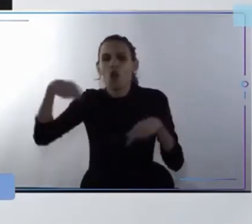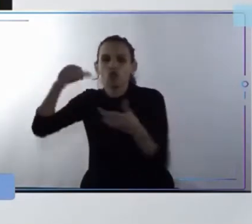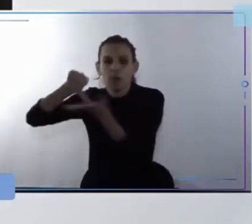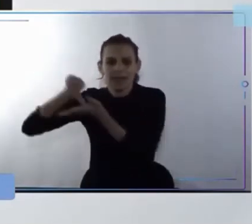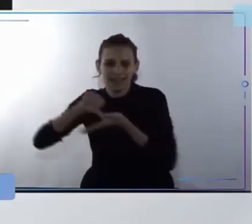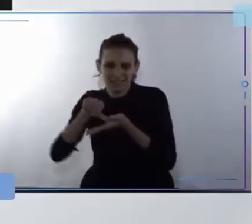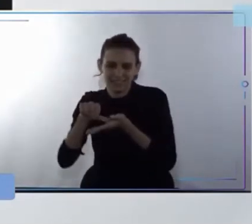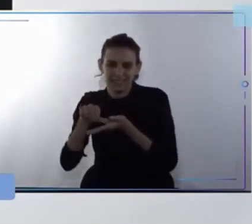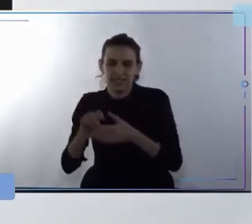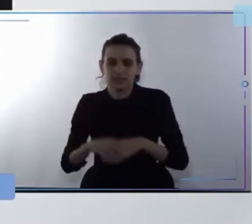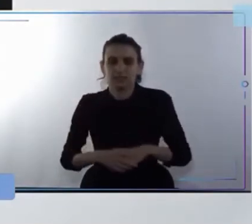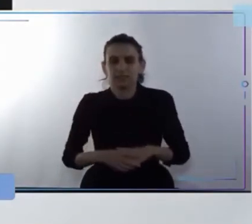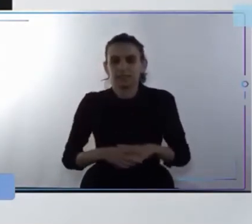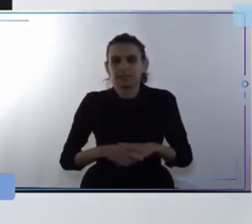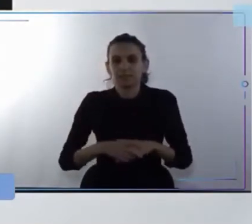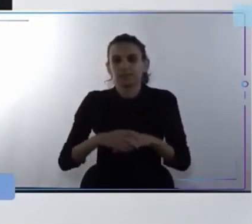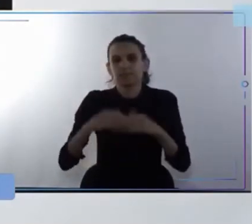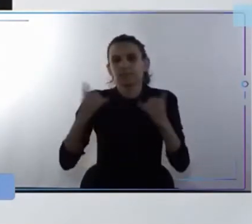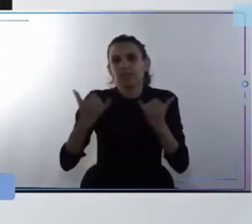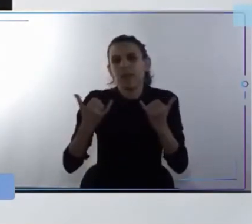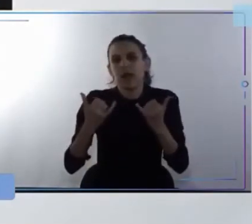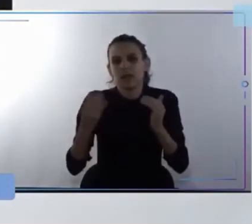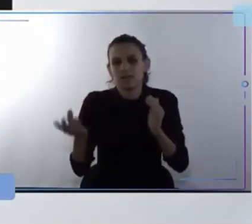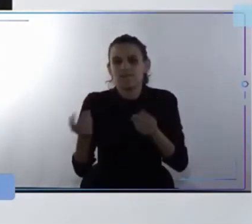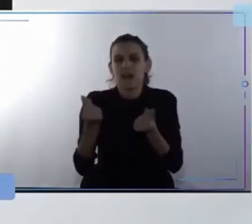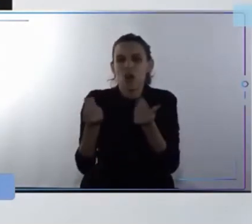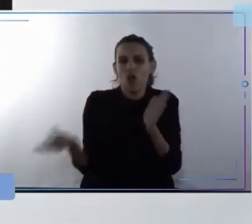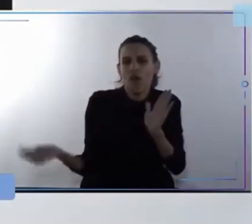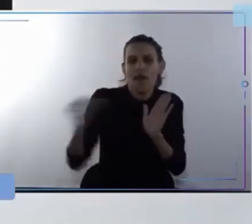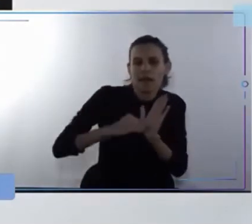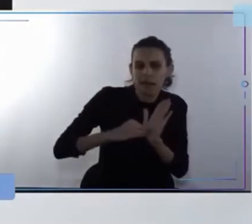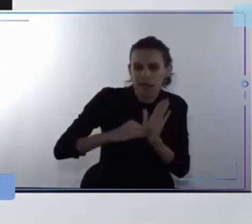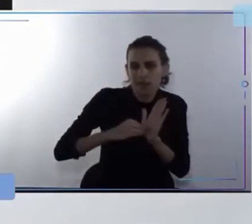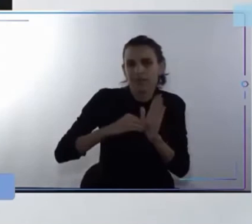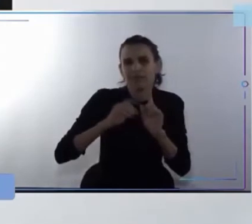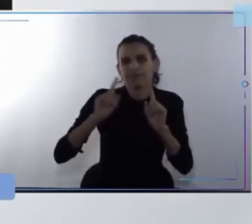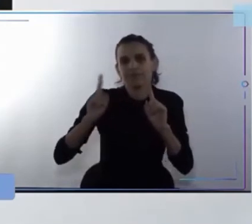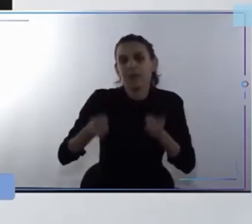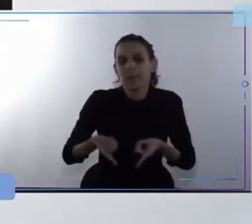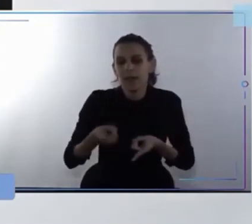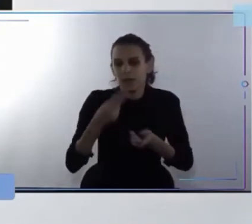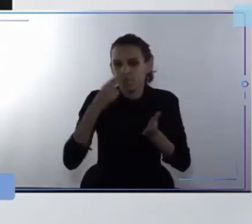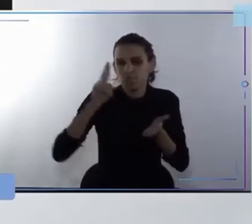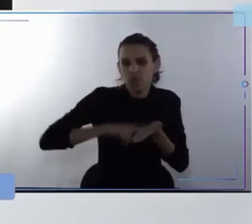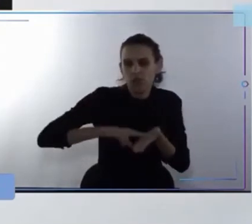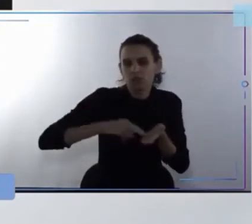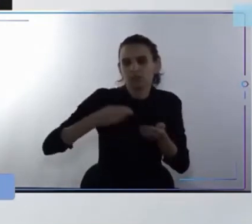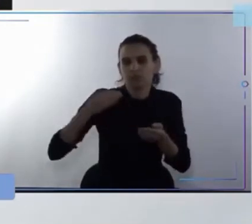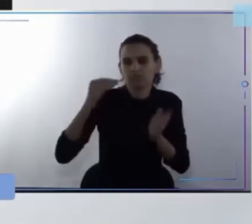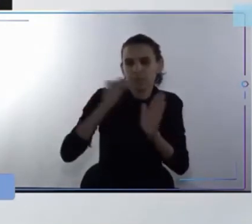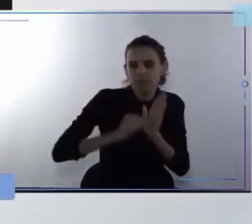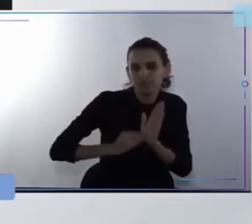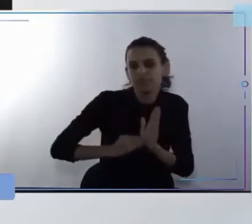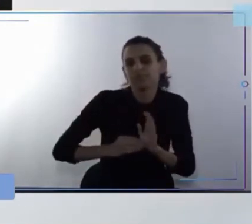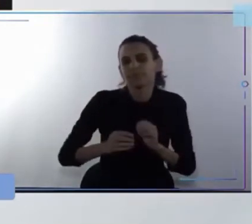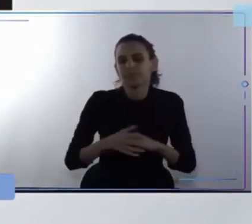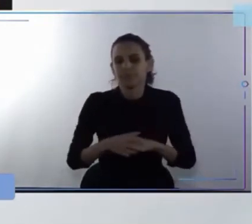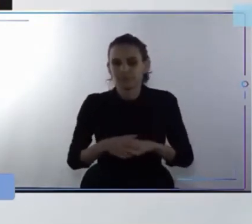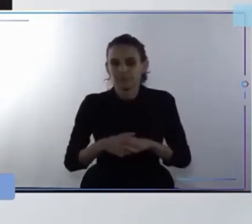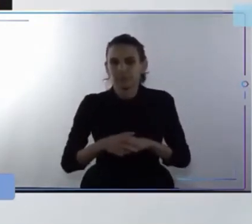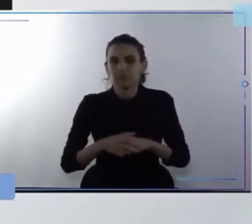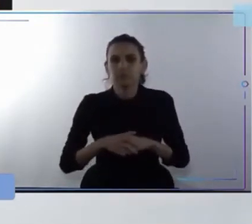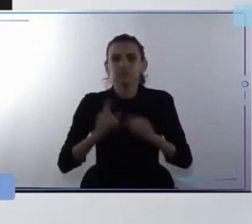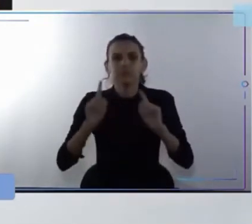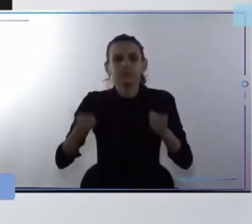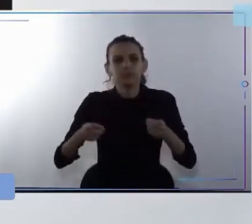valor agregado y con municipios que tengan una fuerte política de empleo y que promuevan una transición